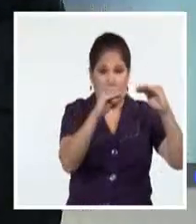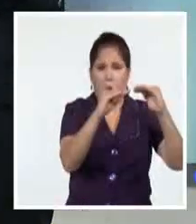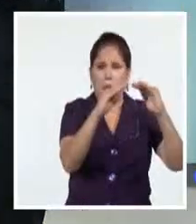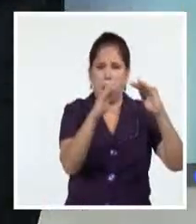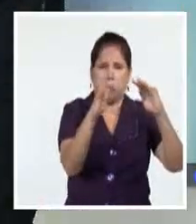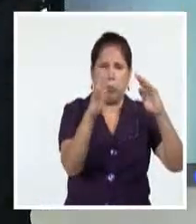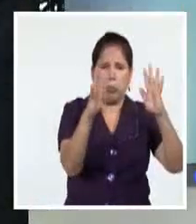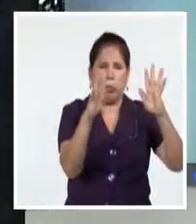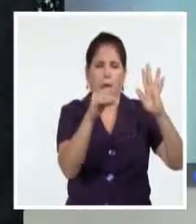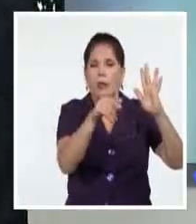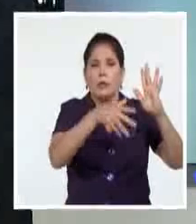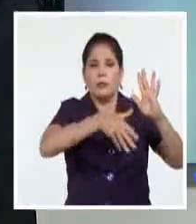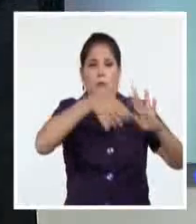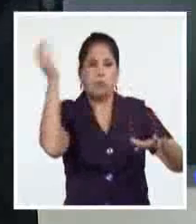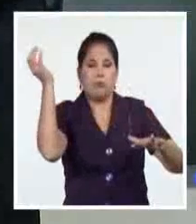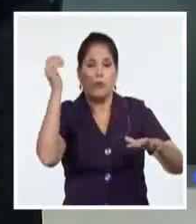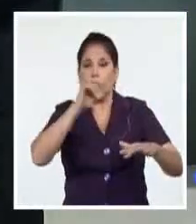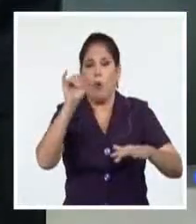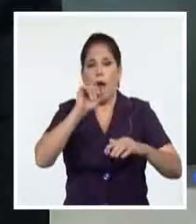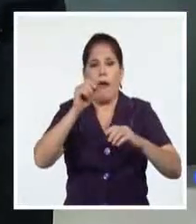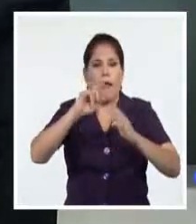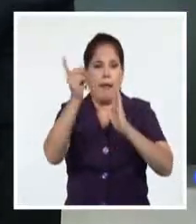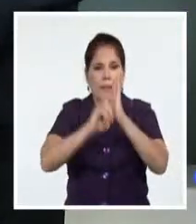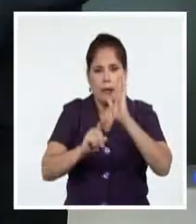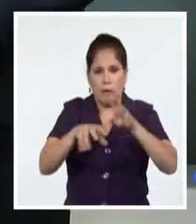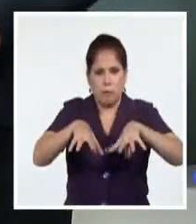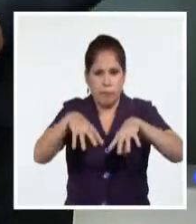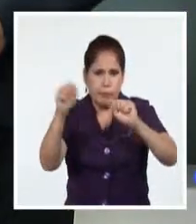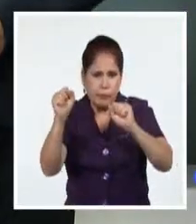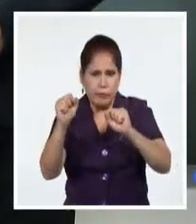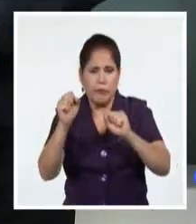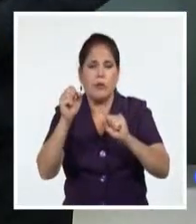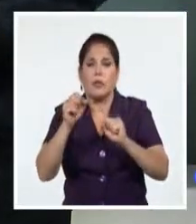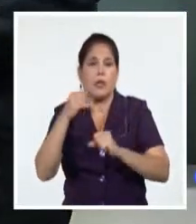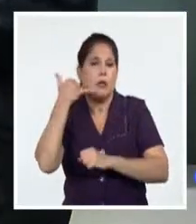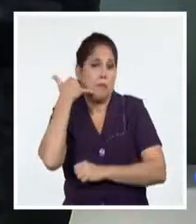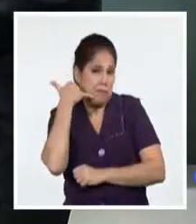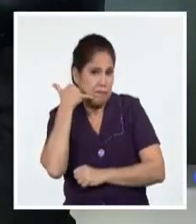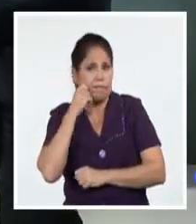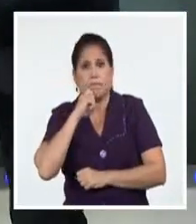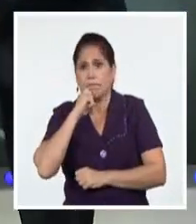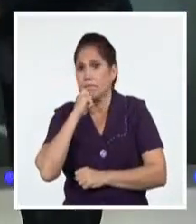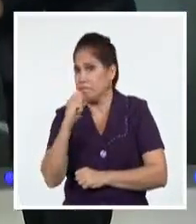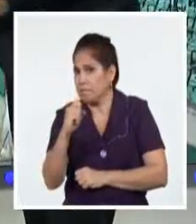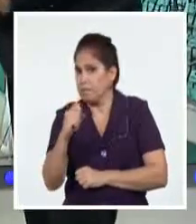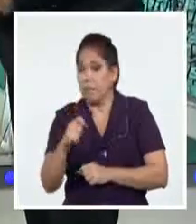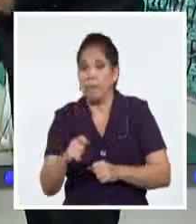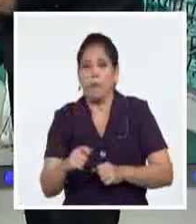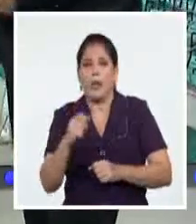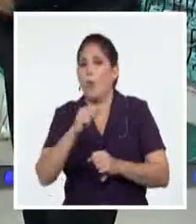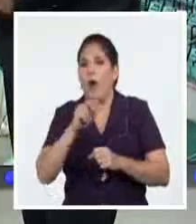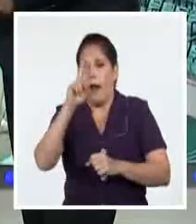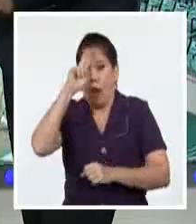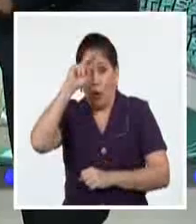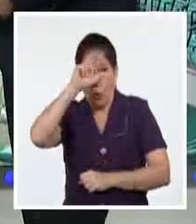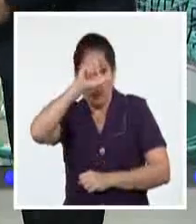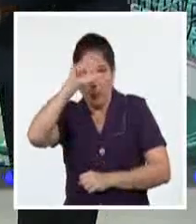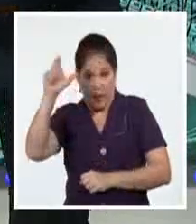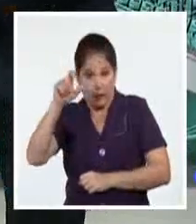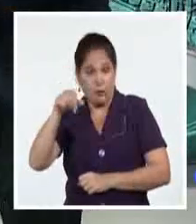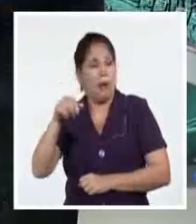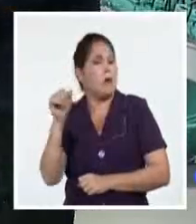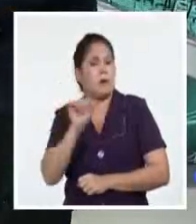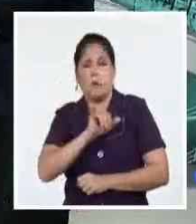acá en sus pantallas, afectaciones de redes eléctricas y gabinetes y líneas de comunicación, la estructura del hospital Abel Santamaría,